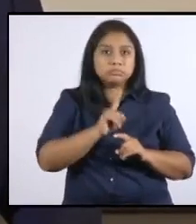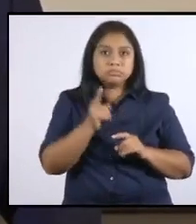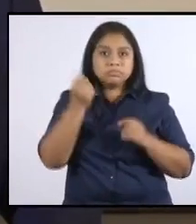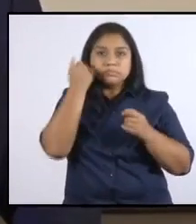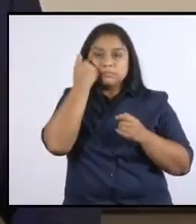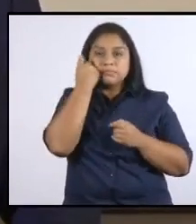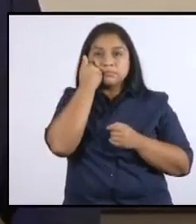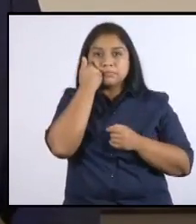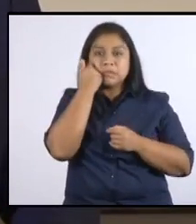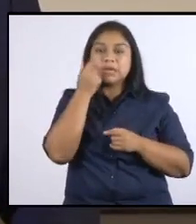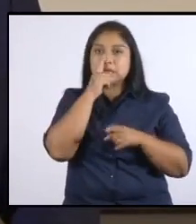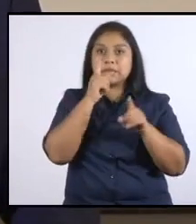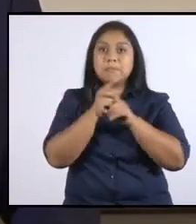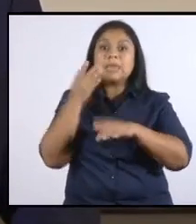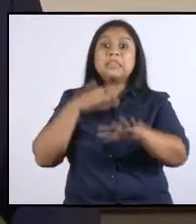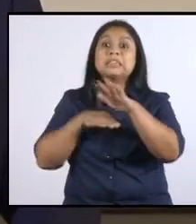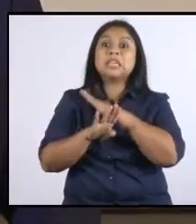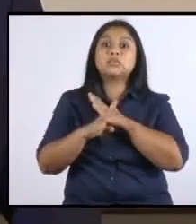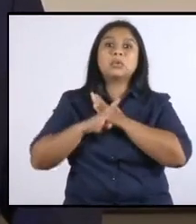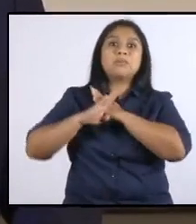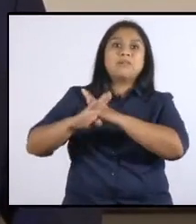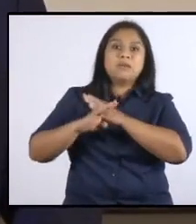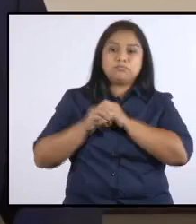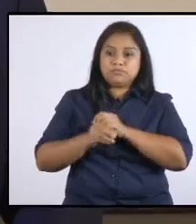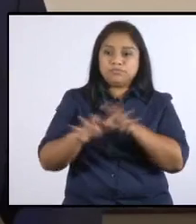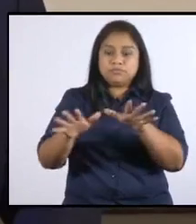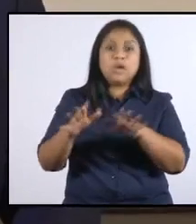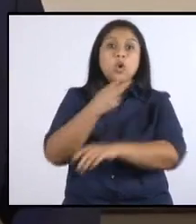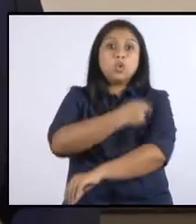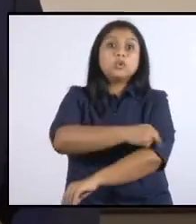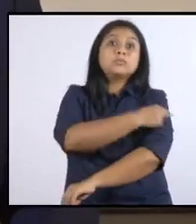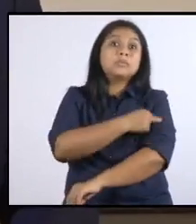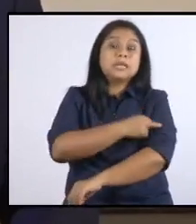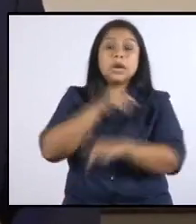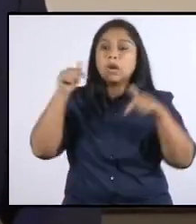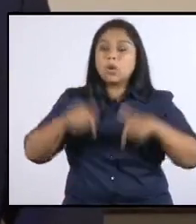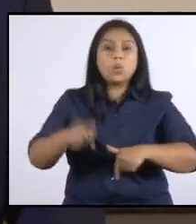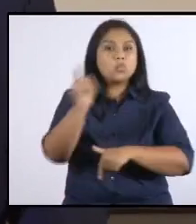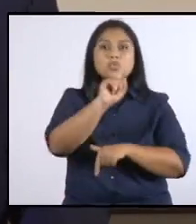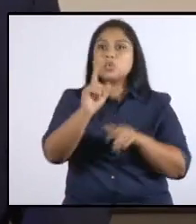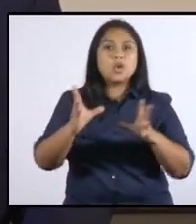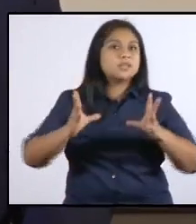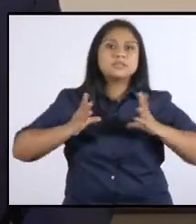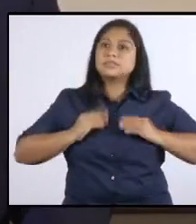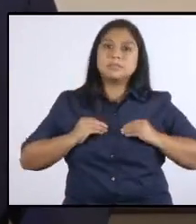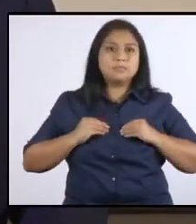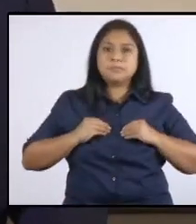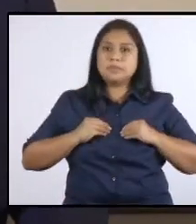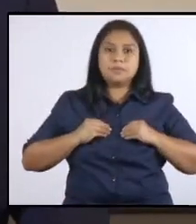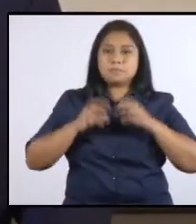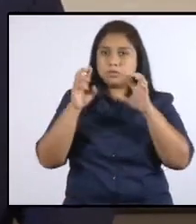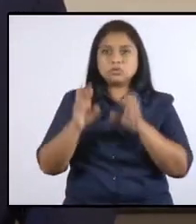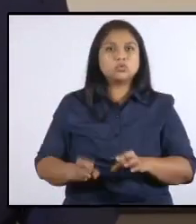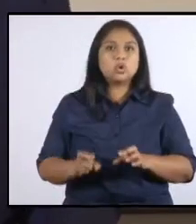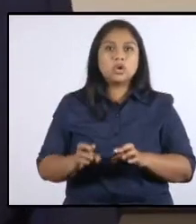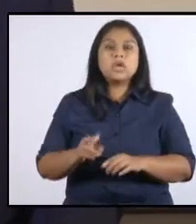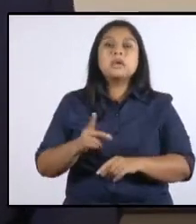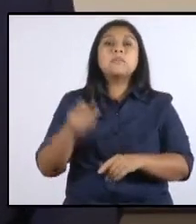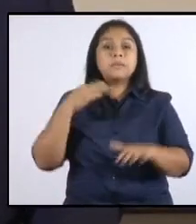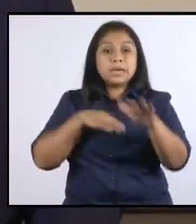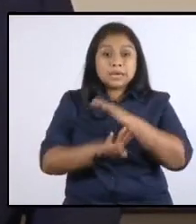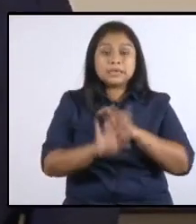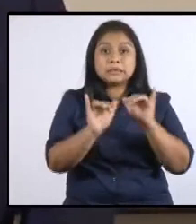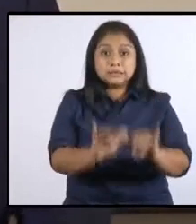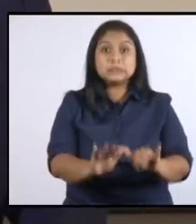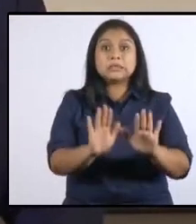un brote dentro del hospital, se ha decidido no aceptar más pacientes en dicho hospital para su hospitalización,